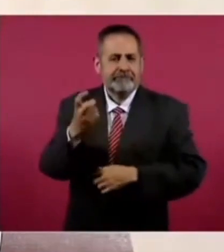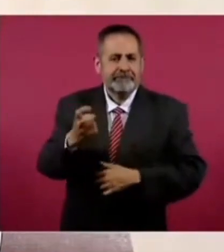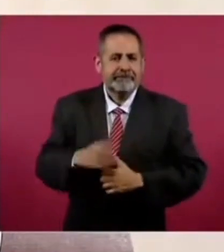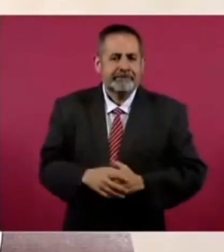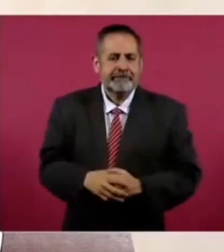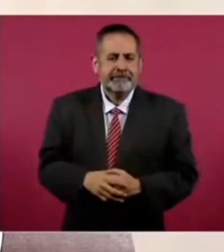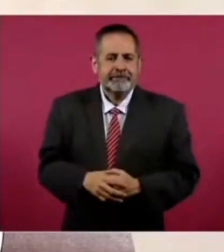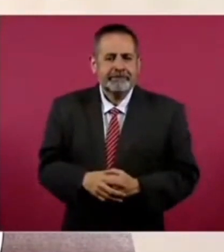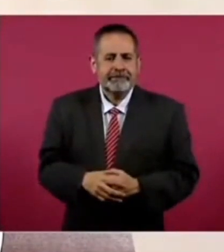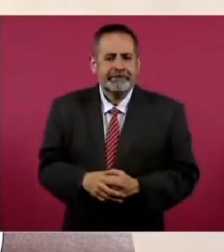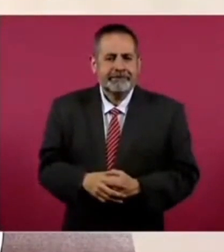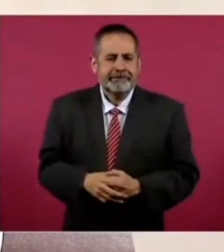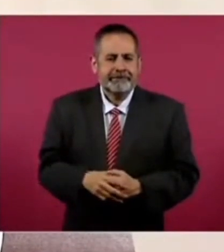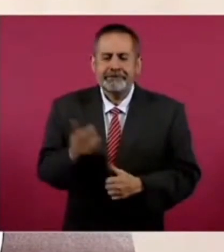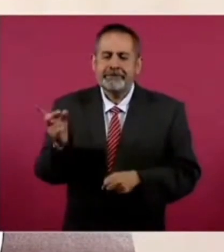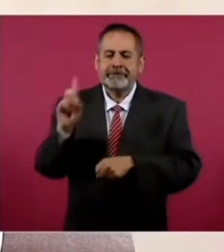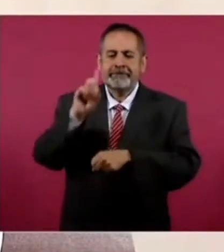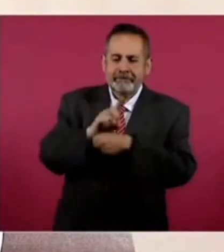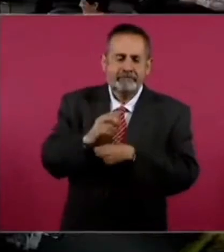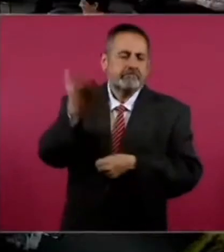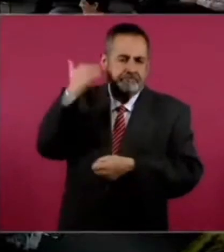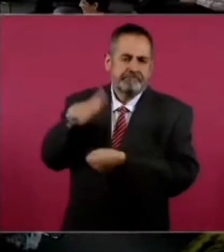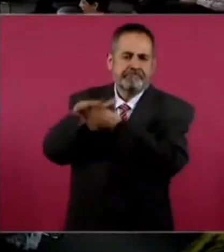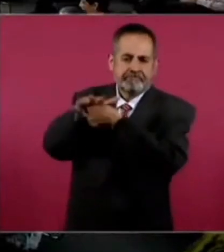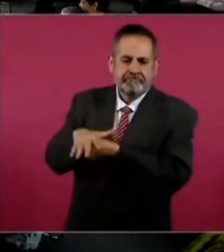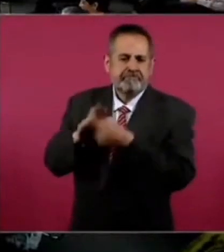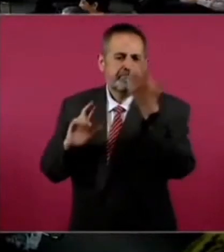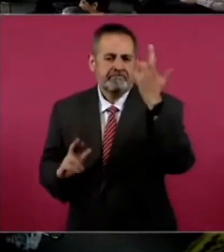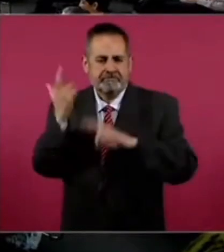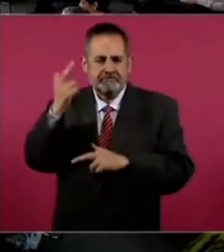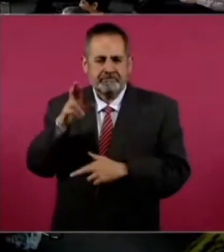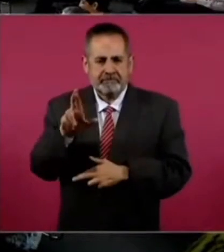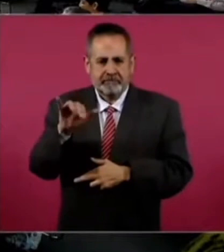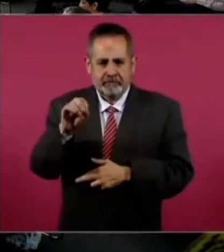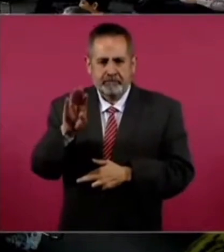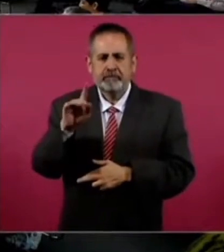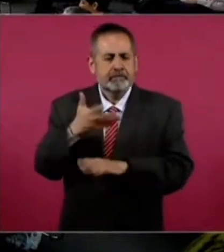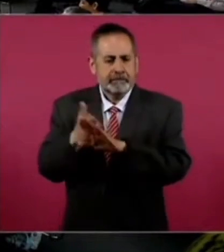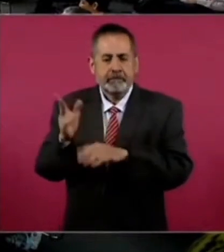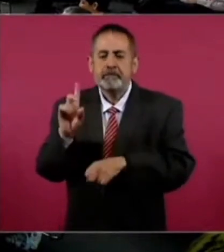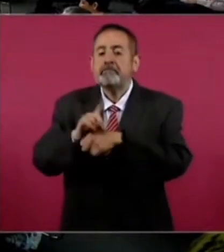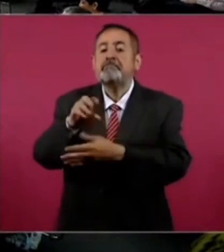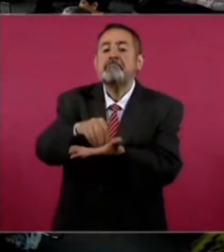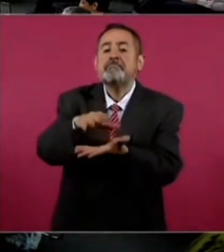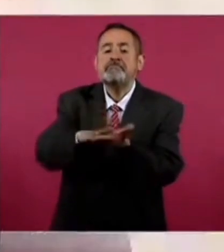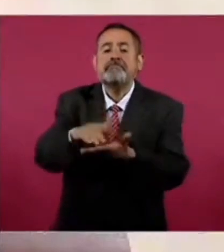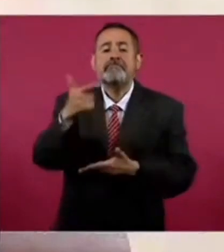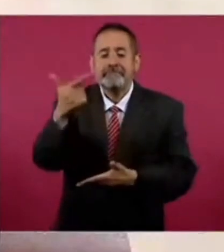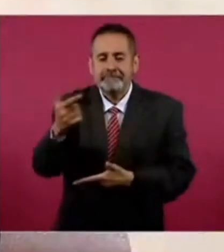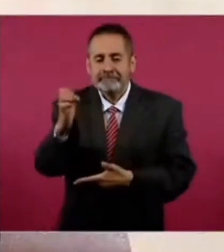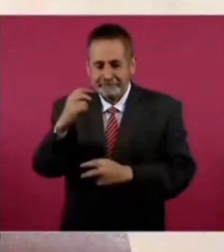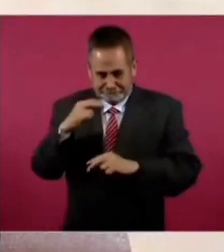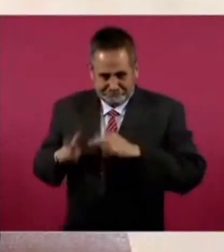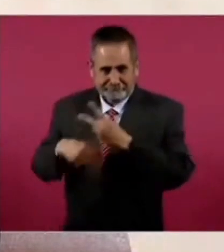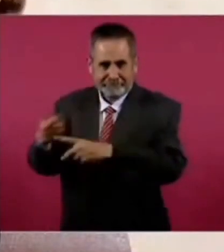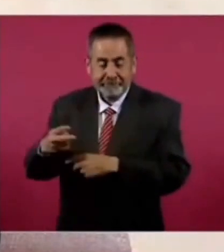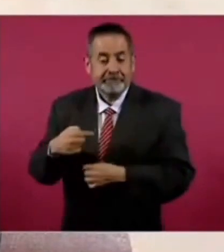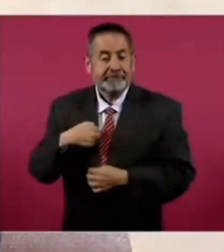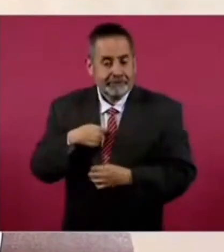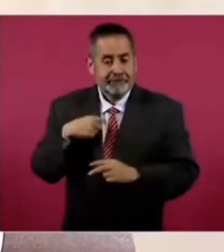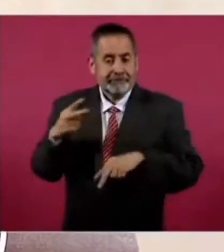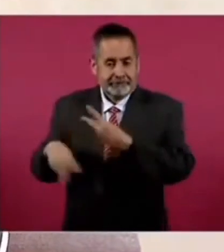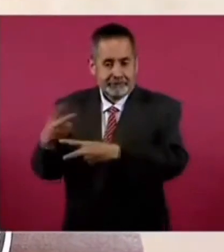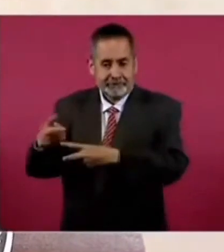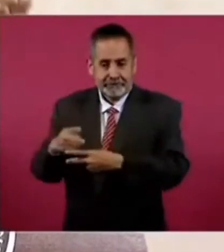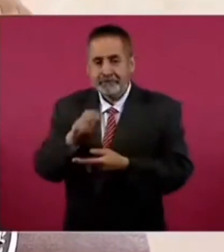la represión a la huelga de Río Blanco. Voy, siete de enero, estoy ahí. Y voy a ir